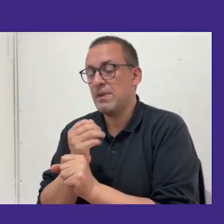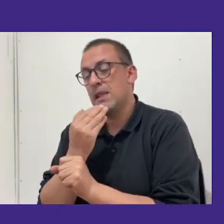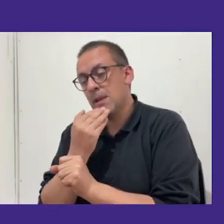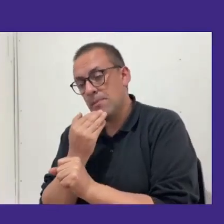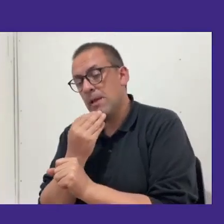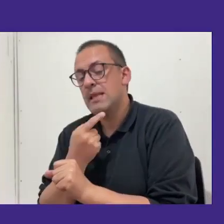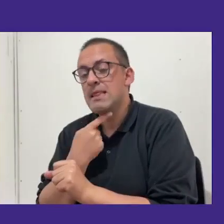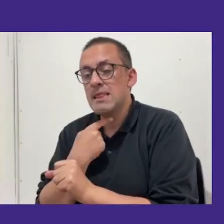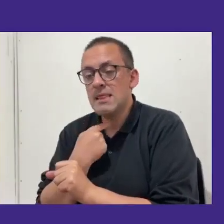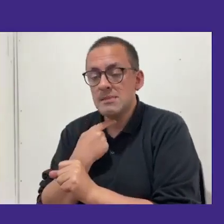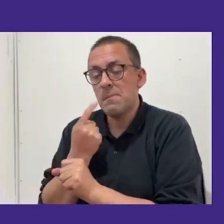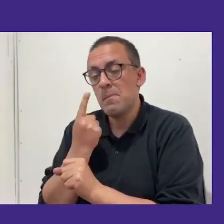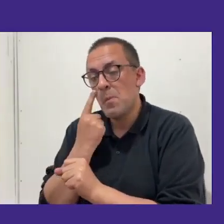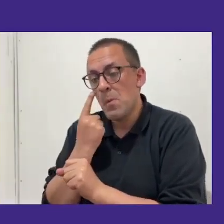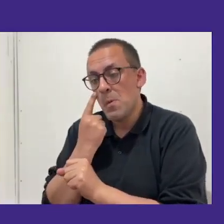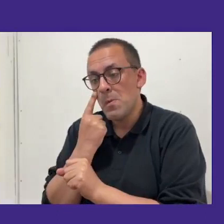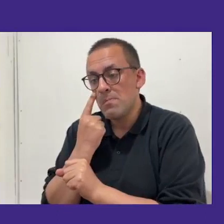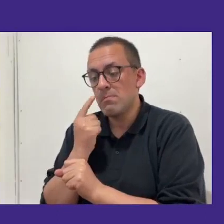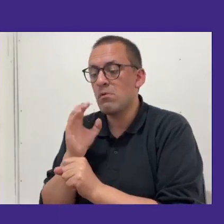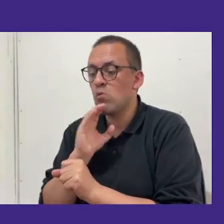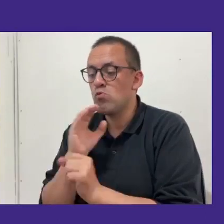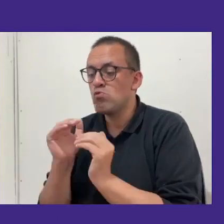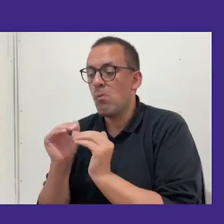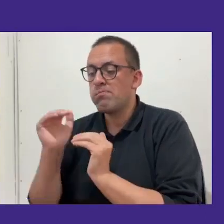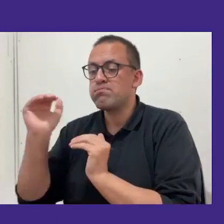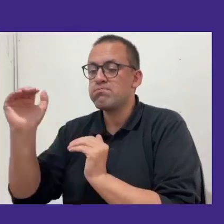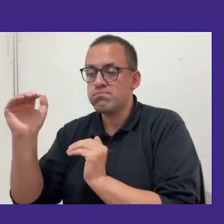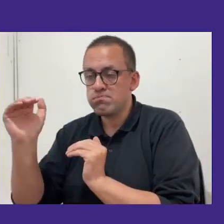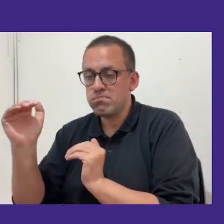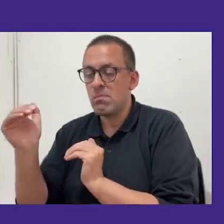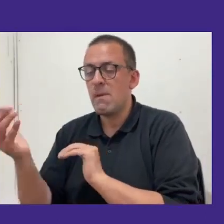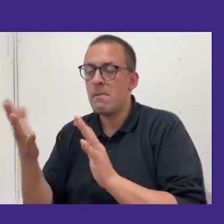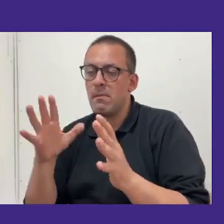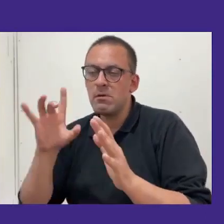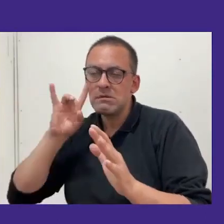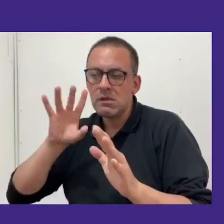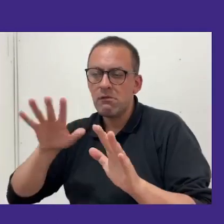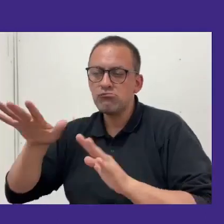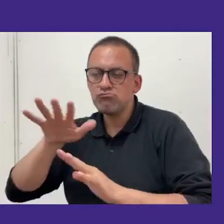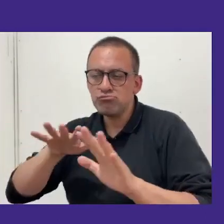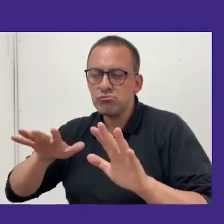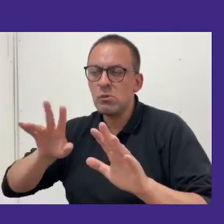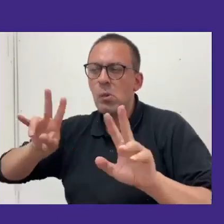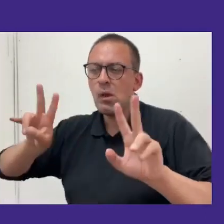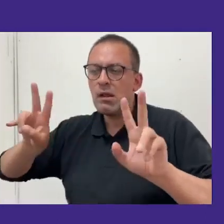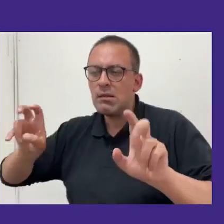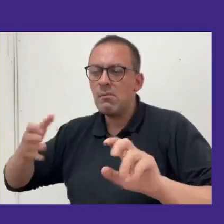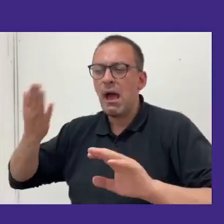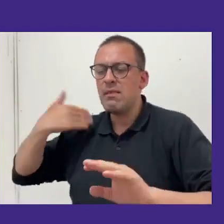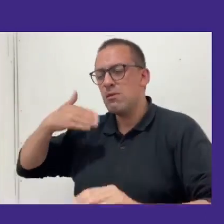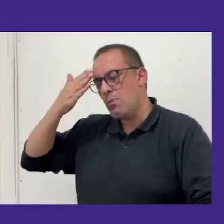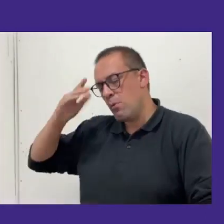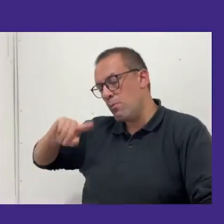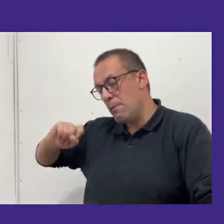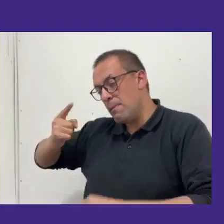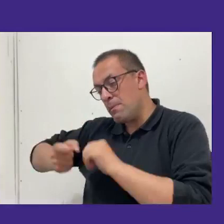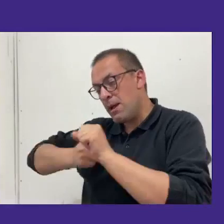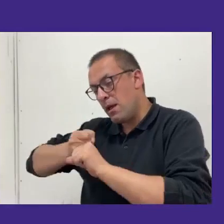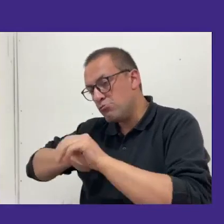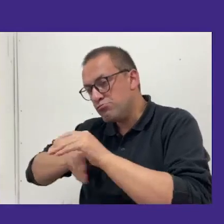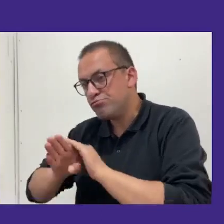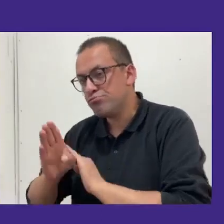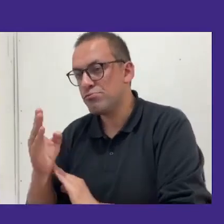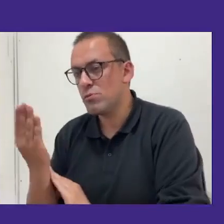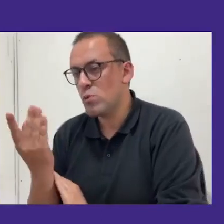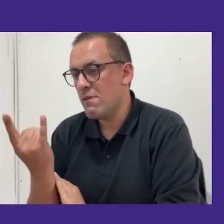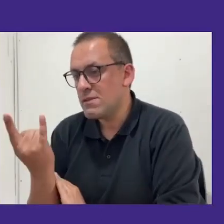interesaba conocer los de curso superior, para más o menos tener una visión de cuál fue sus propias preocupaciones al ingresar a primer